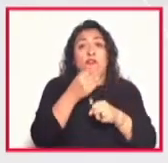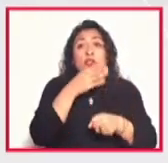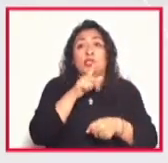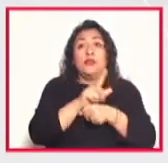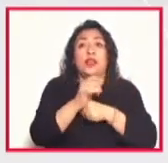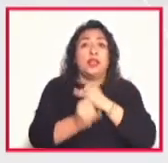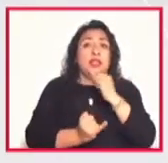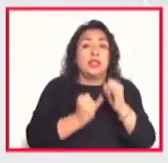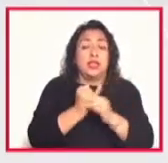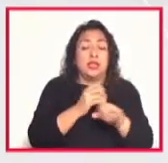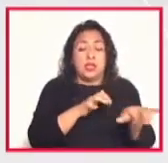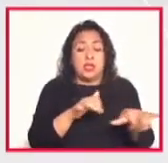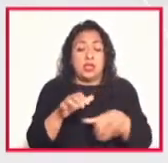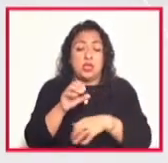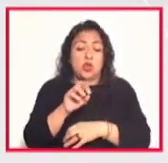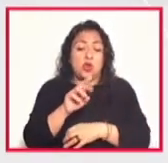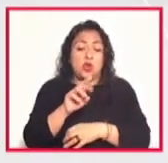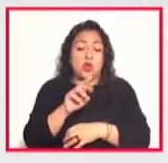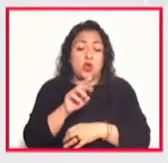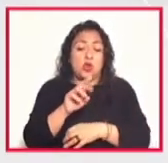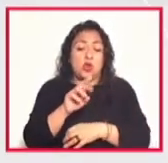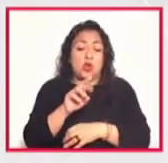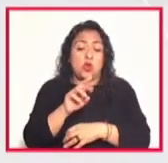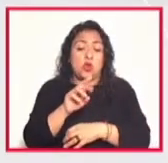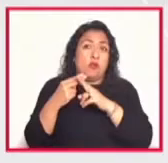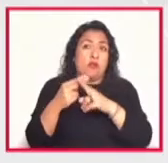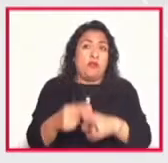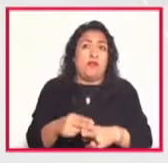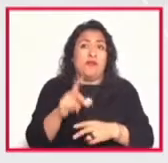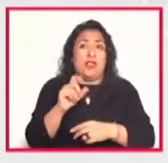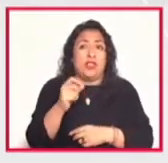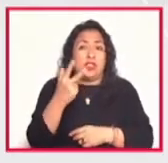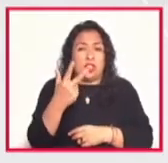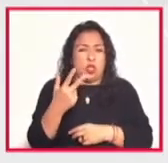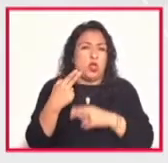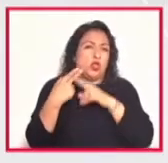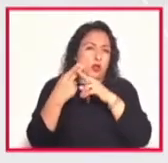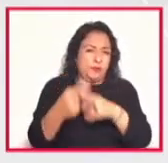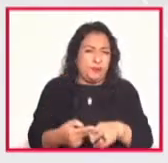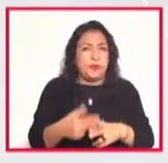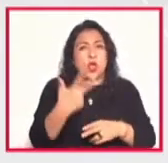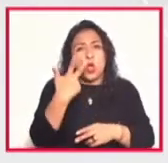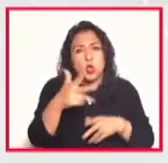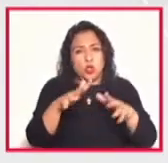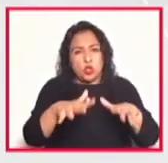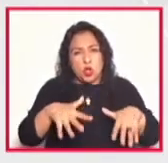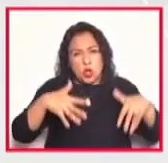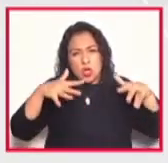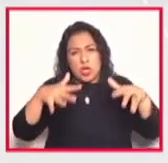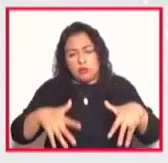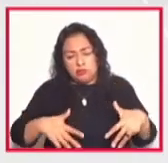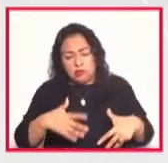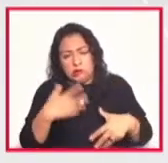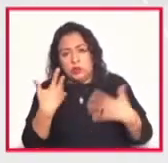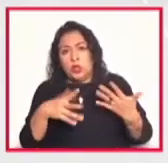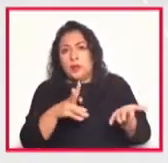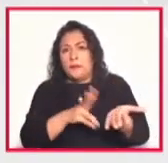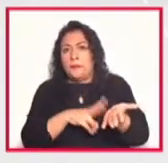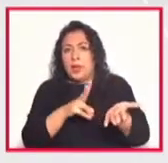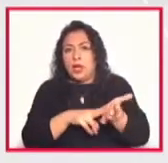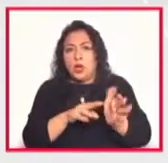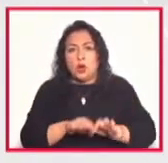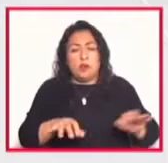Órgano Barroco su vigésima octava entrega nos presenta ocho conciertos dedicados a revalorar este magno